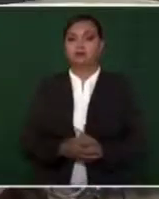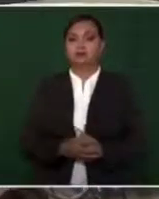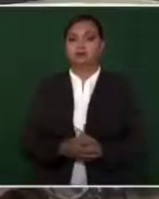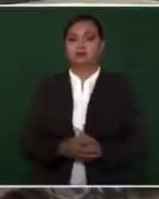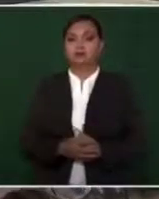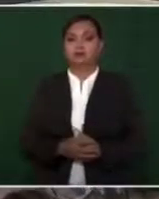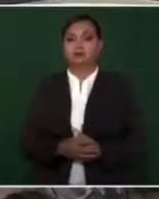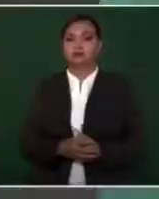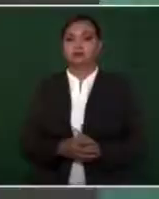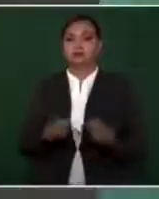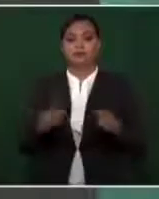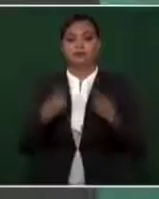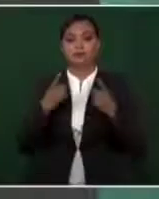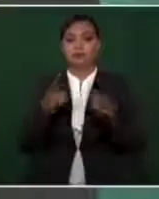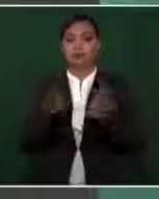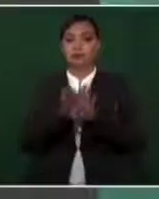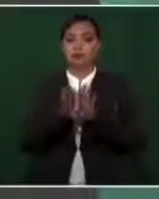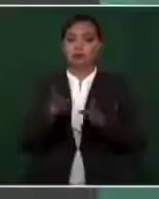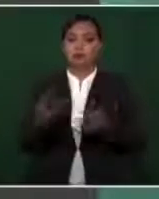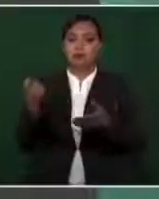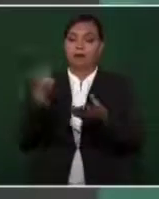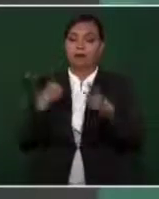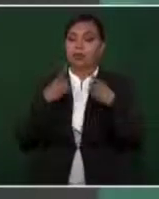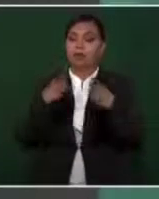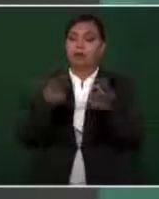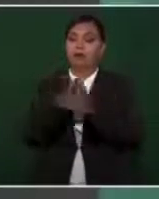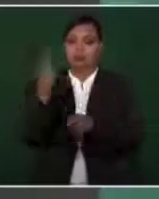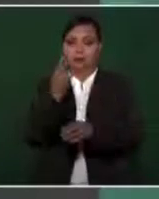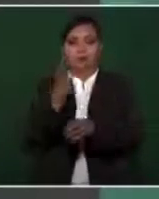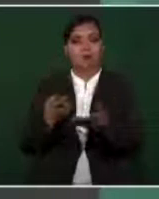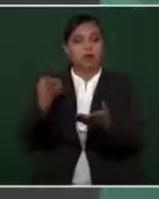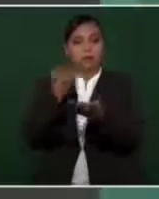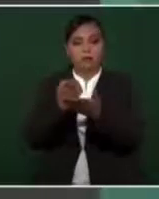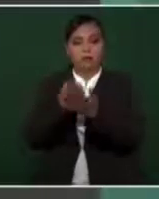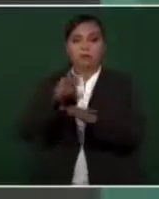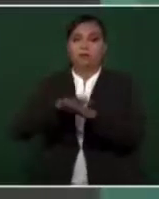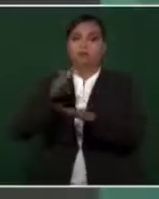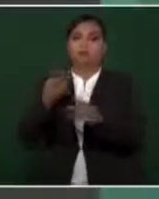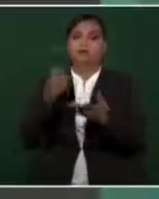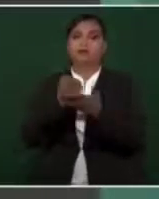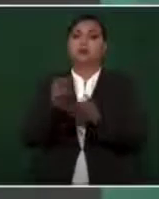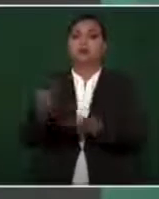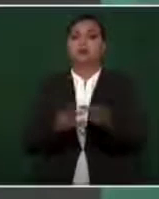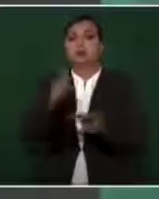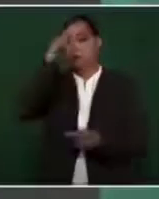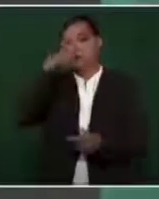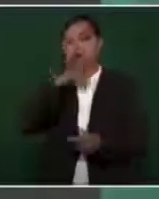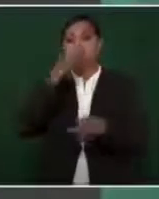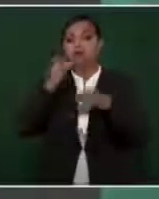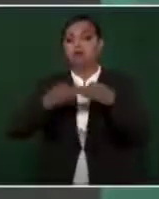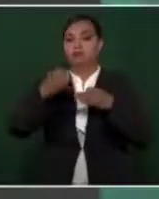Le vamos, si es necesario, adelantar participaciones para que no